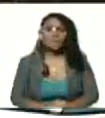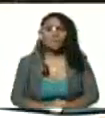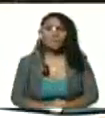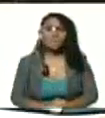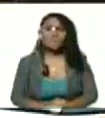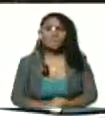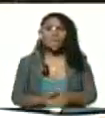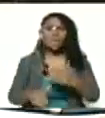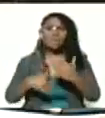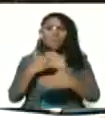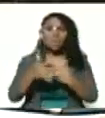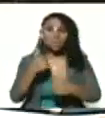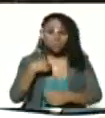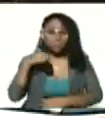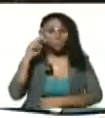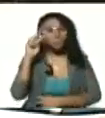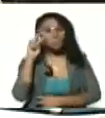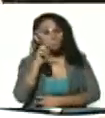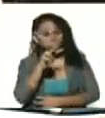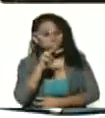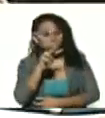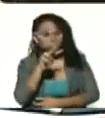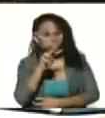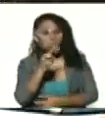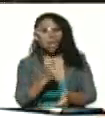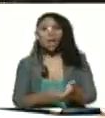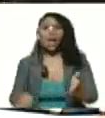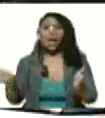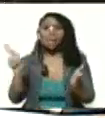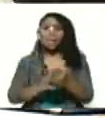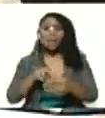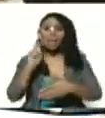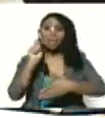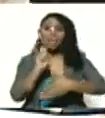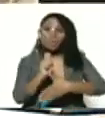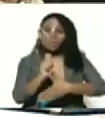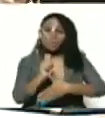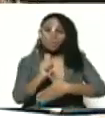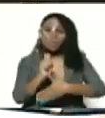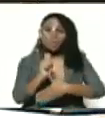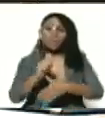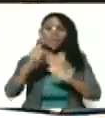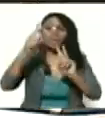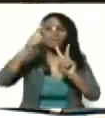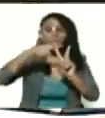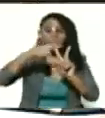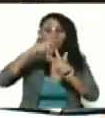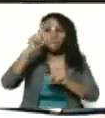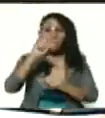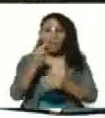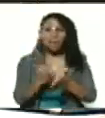Después yo la vi. La repitieron en Telesur, la repitieron en Venezolana de Televisión.